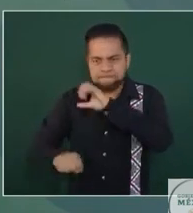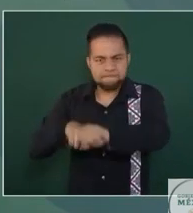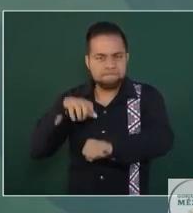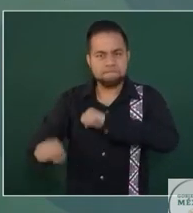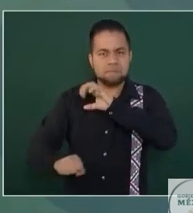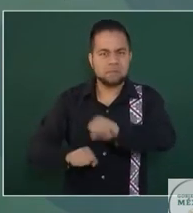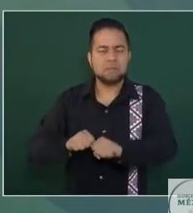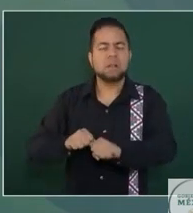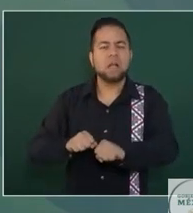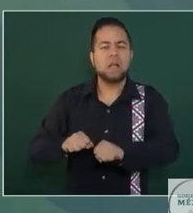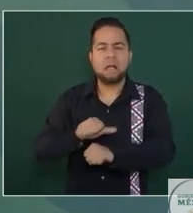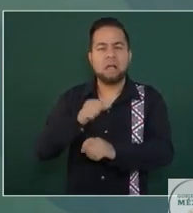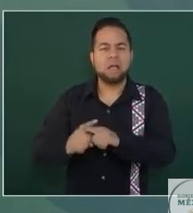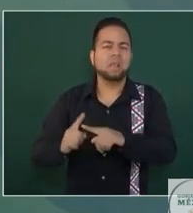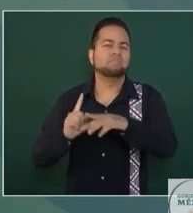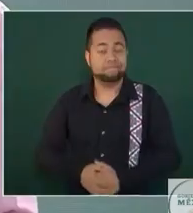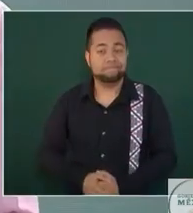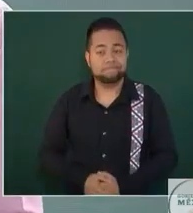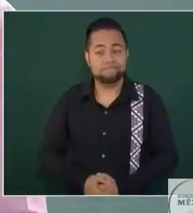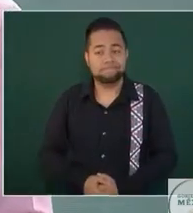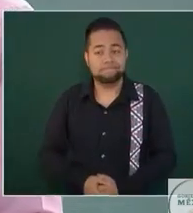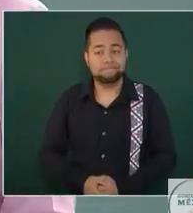a migrantes.